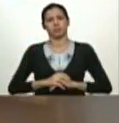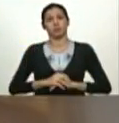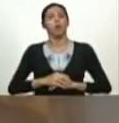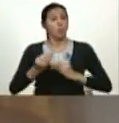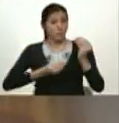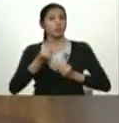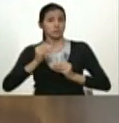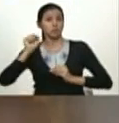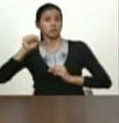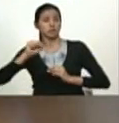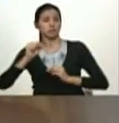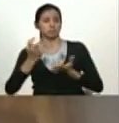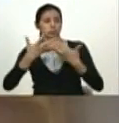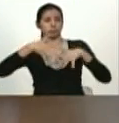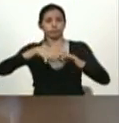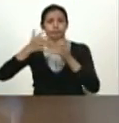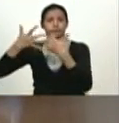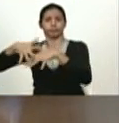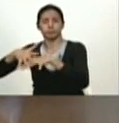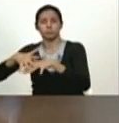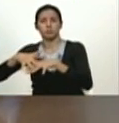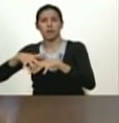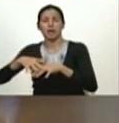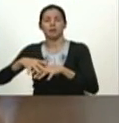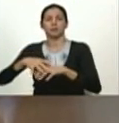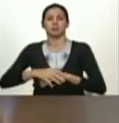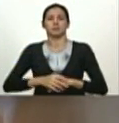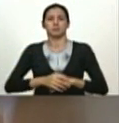vamos a hacer integrando la capacidad productiva distributiva